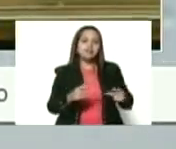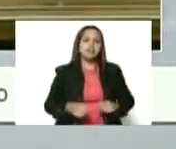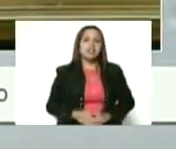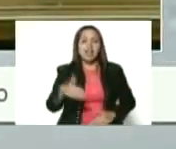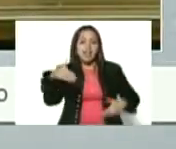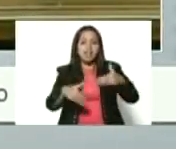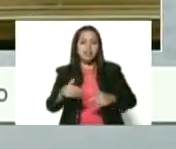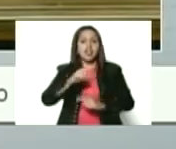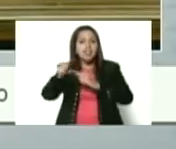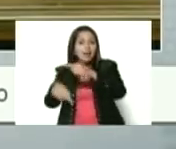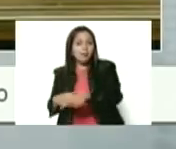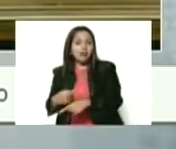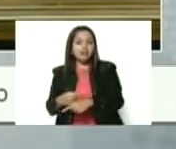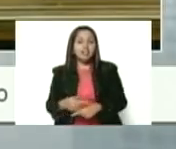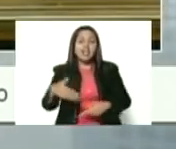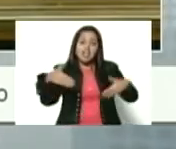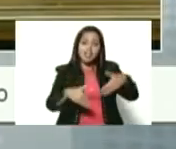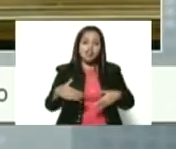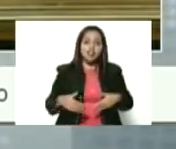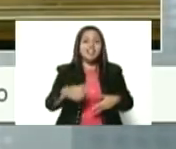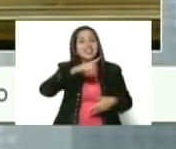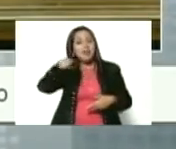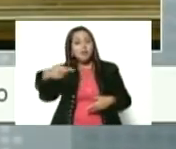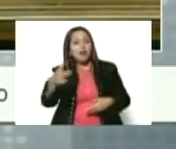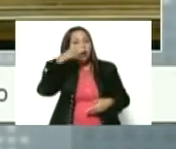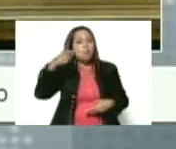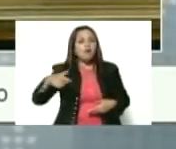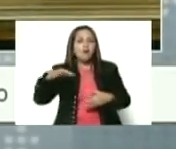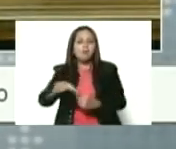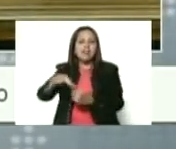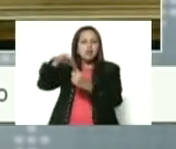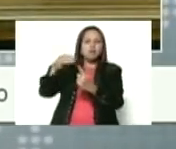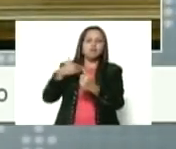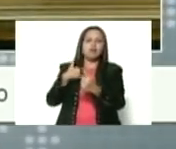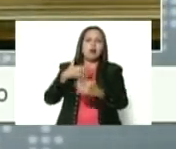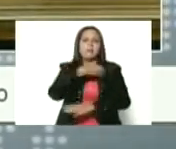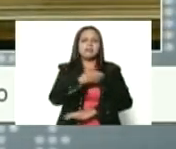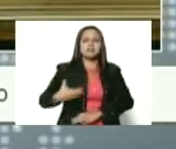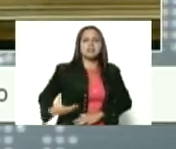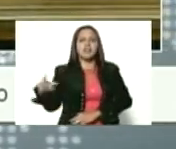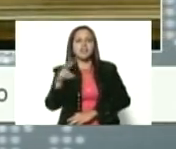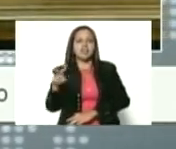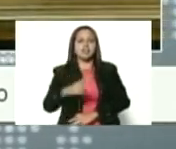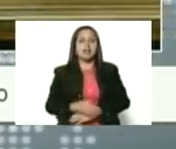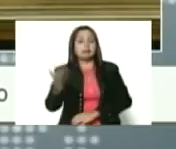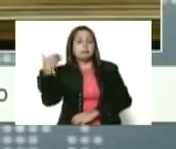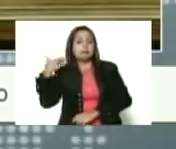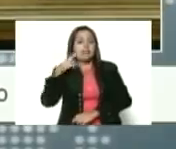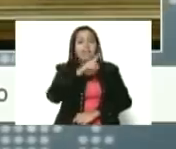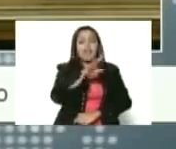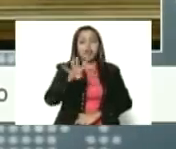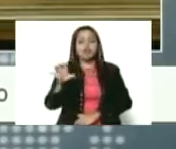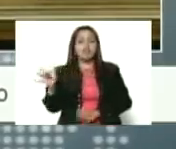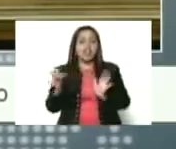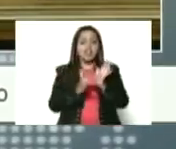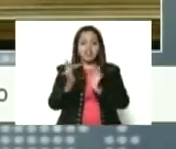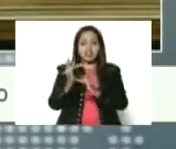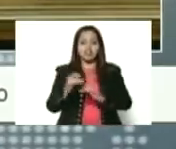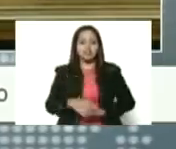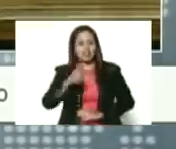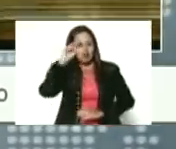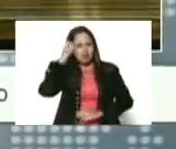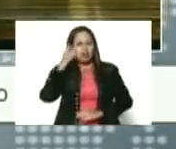elecciones. Y el pueblo me eligió como presidente de la República Bolivariana de Venezuela, aquel 14 de abril. Recuerdo,